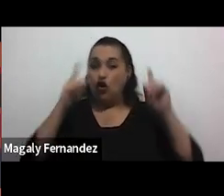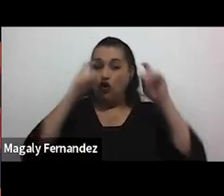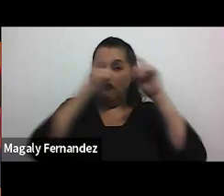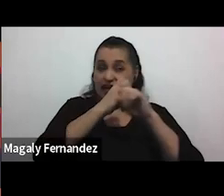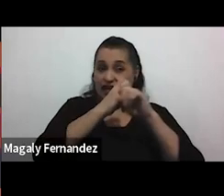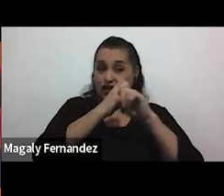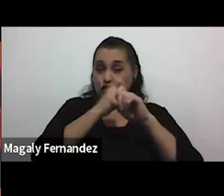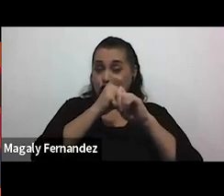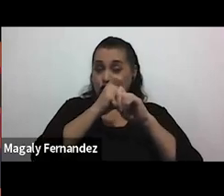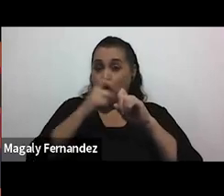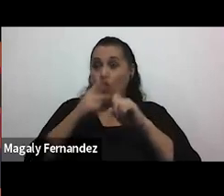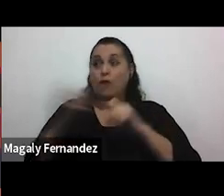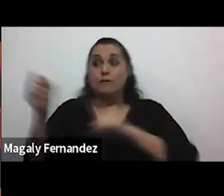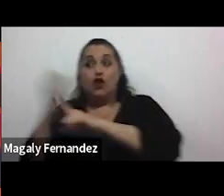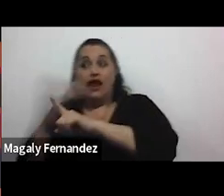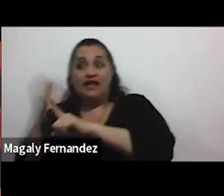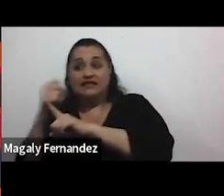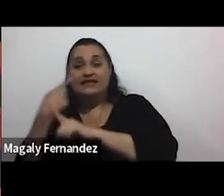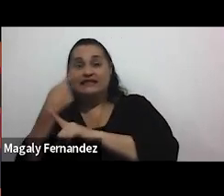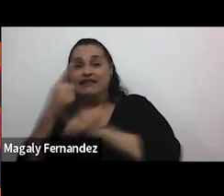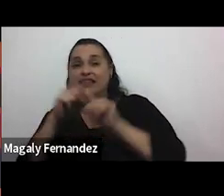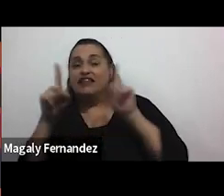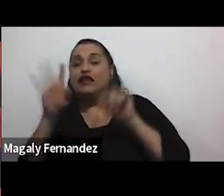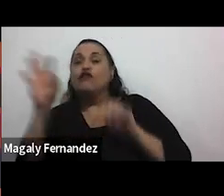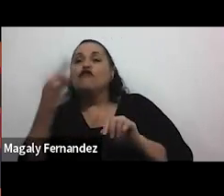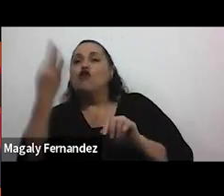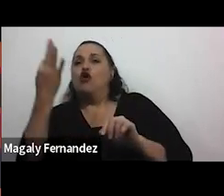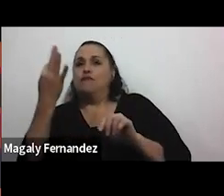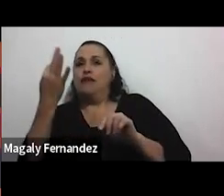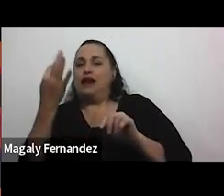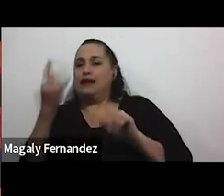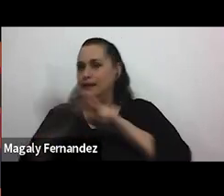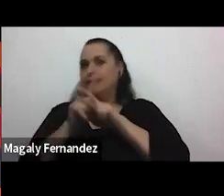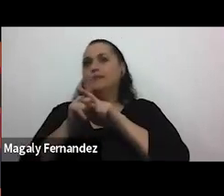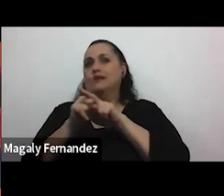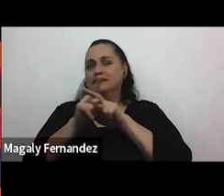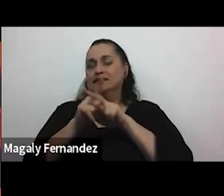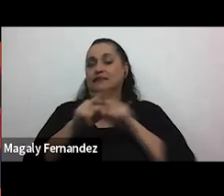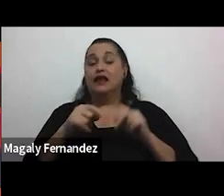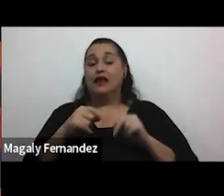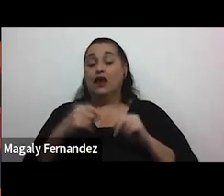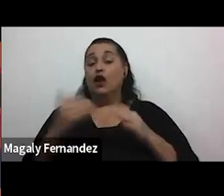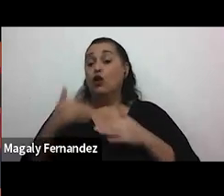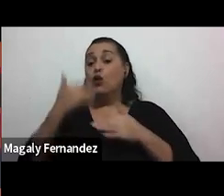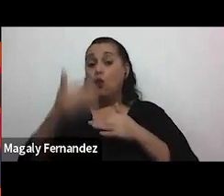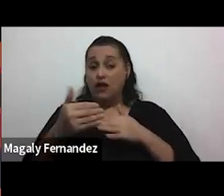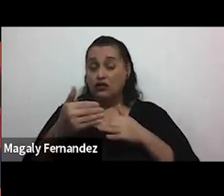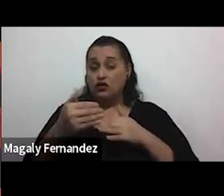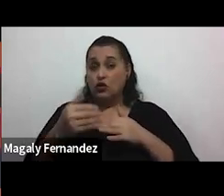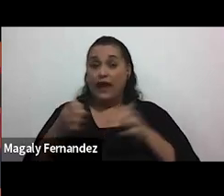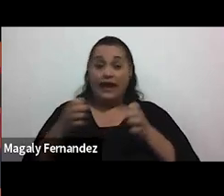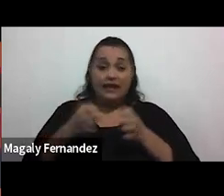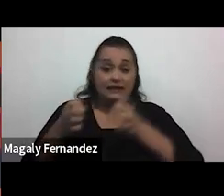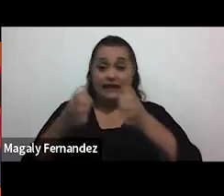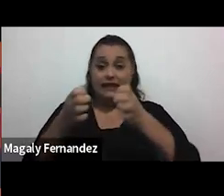manifestación de violencia en la forma en la que se aborda es decir cuando hay una serie de estrategias para